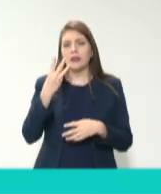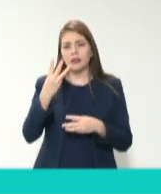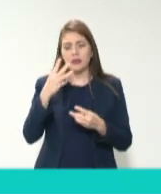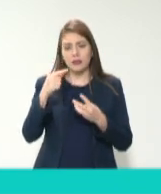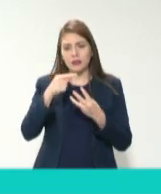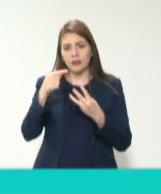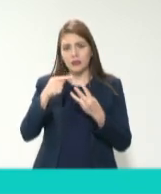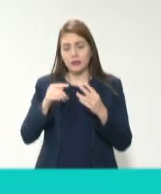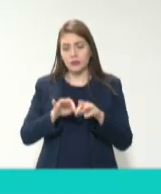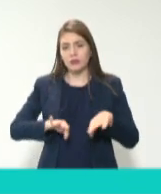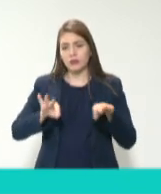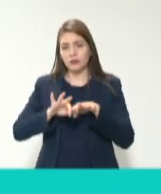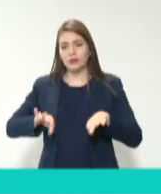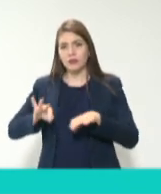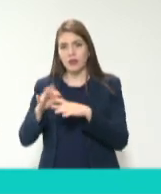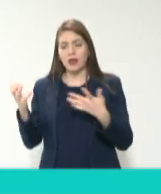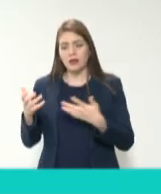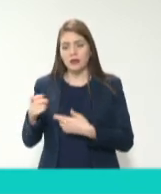Comité Coordinador.